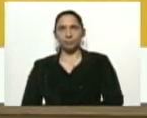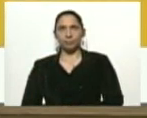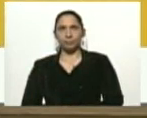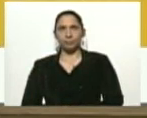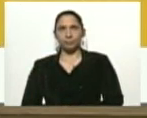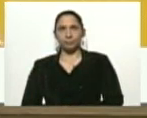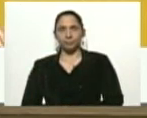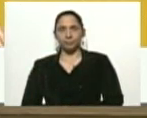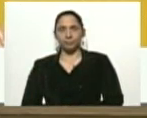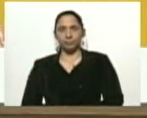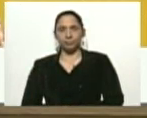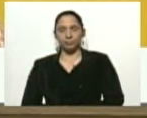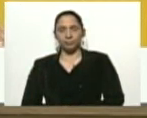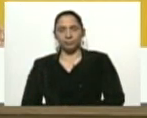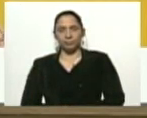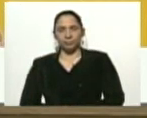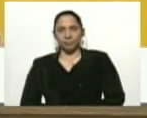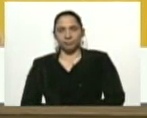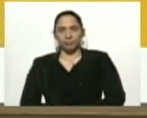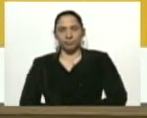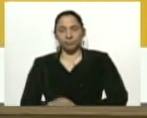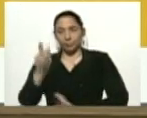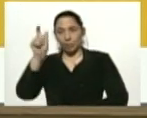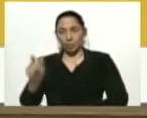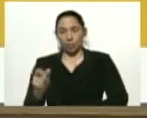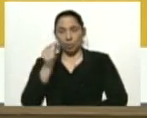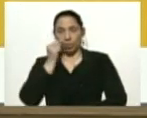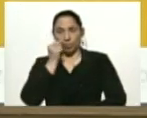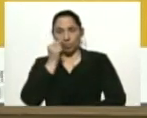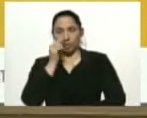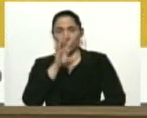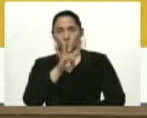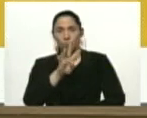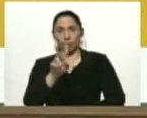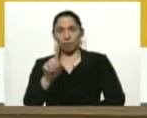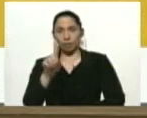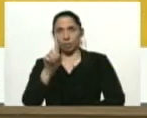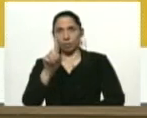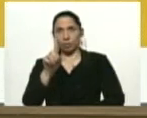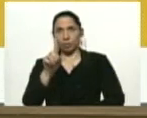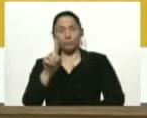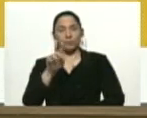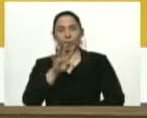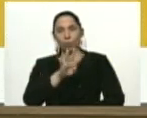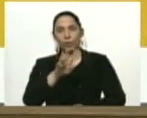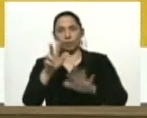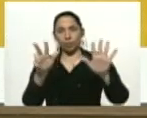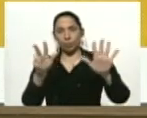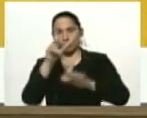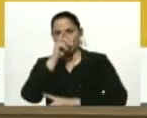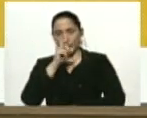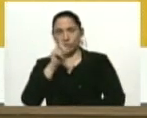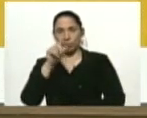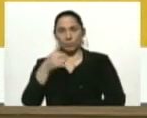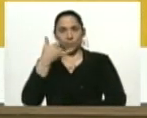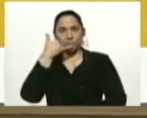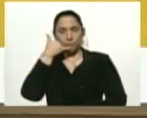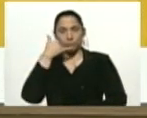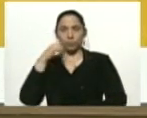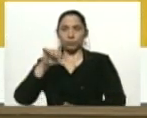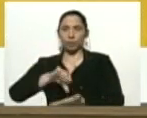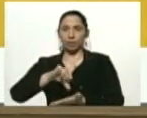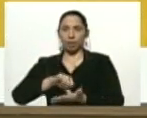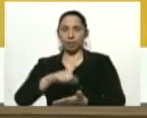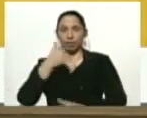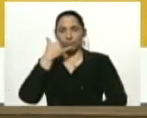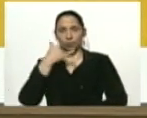Luego tenemos el caso de un hombre de 48 años, también operador de central telefónica.